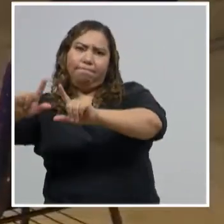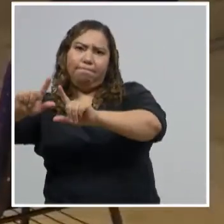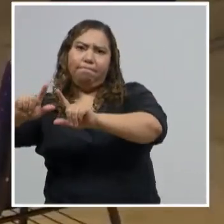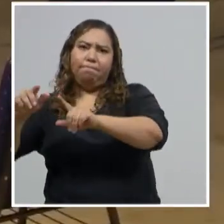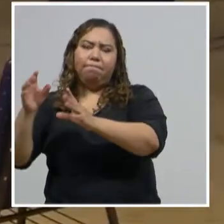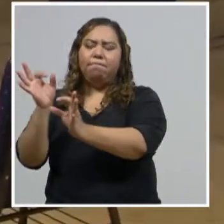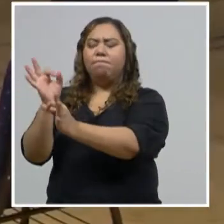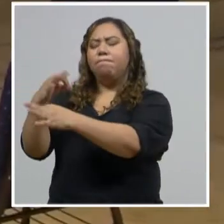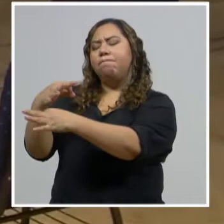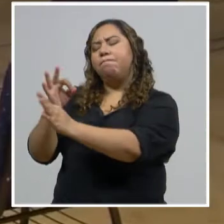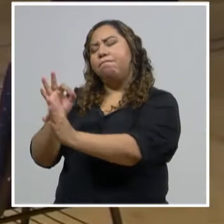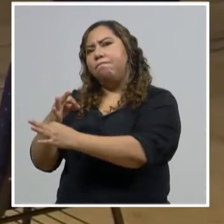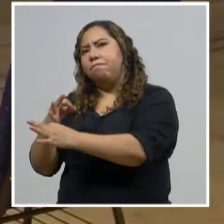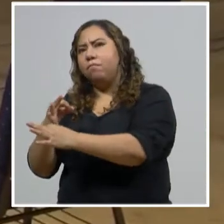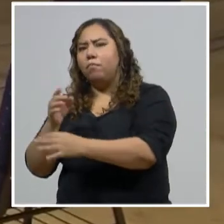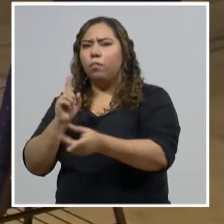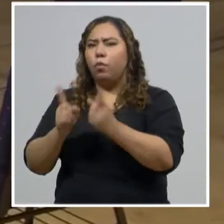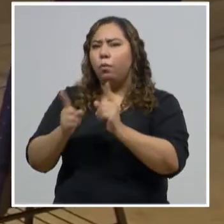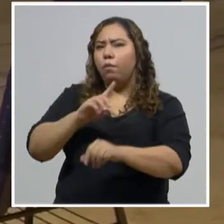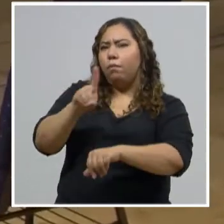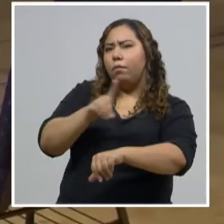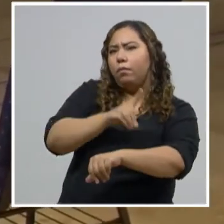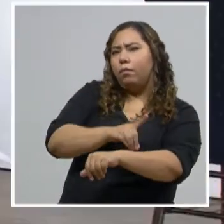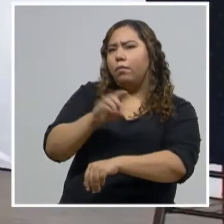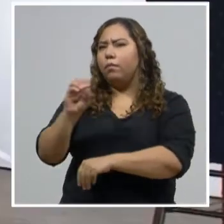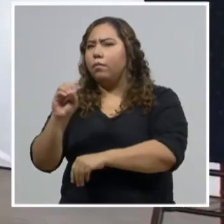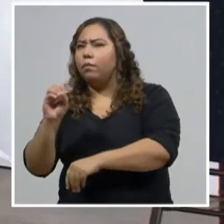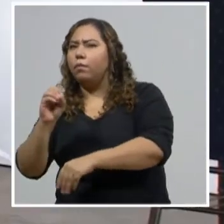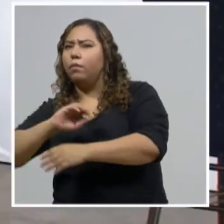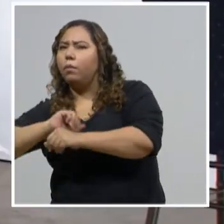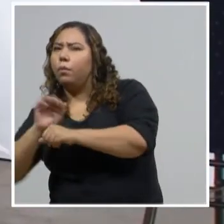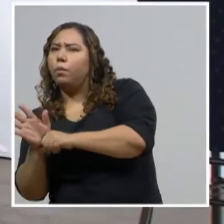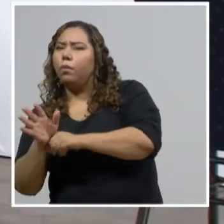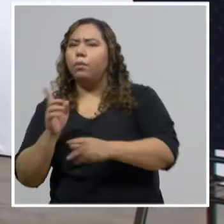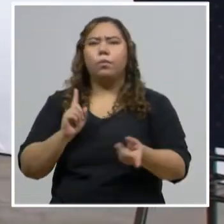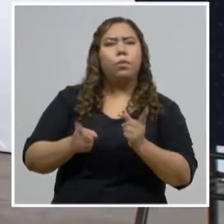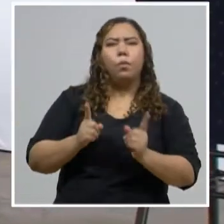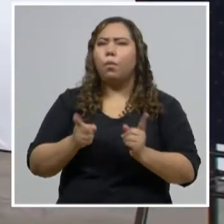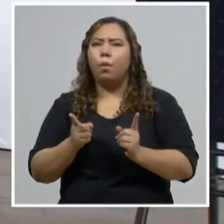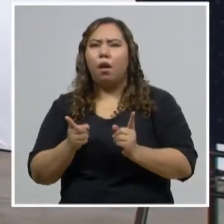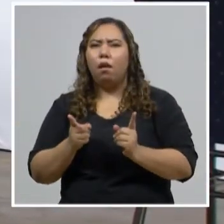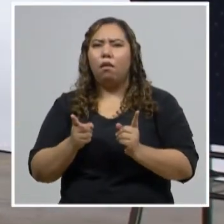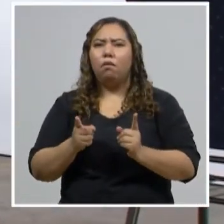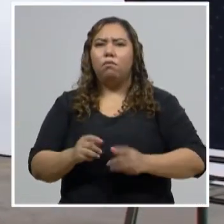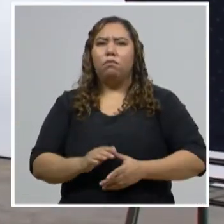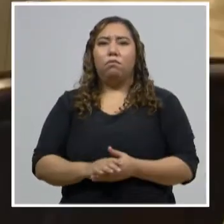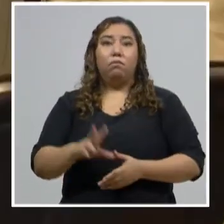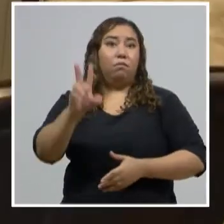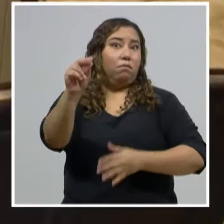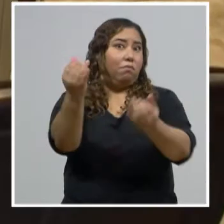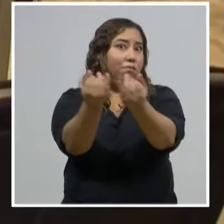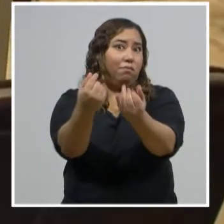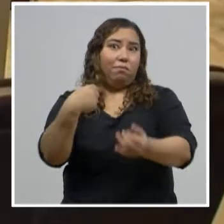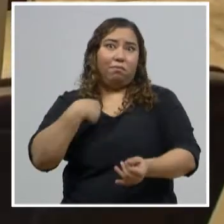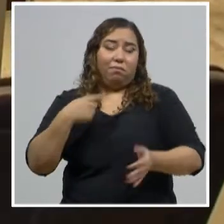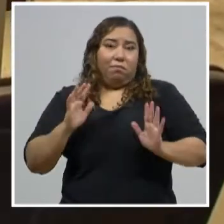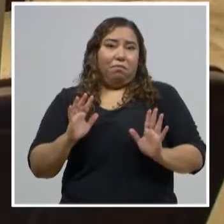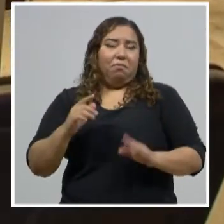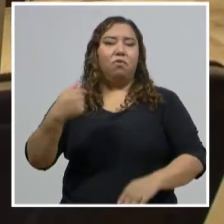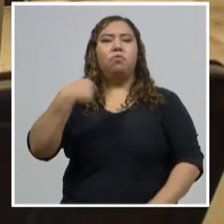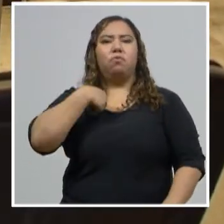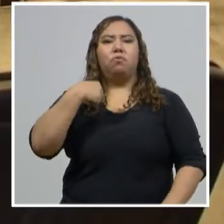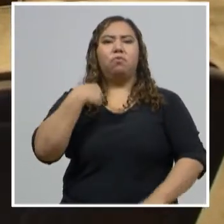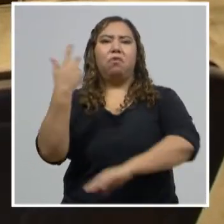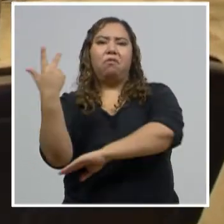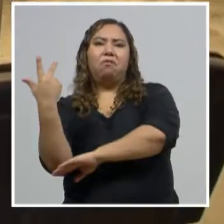identificar si es dengue o es COVID, y que no le suceda lo que me sucedió a mí. Y perdí tres días pensando